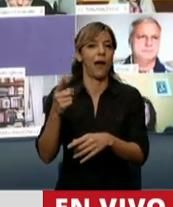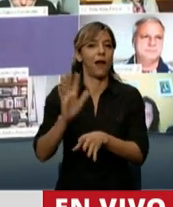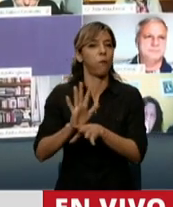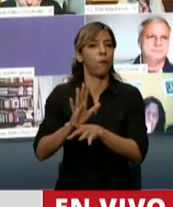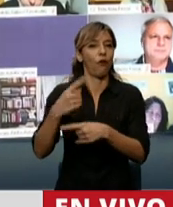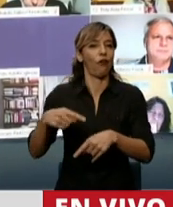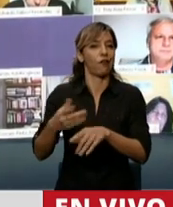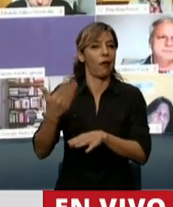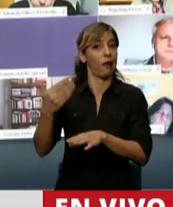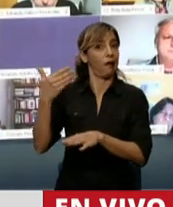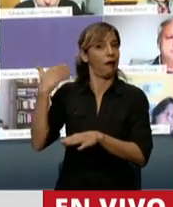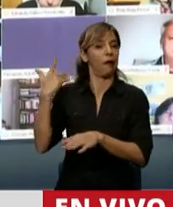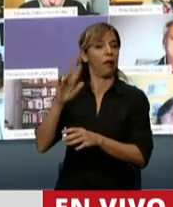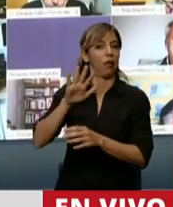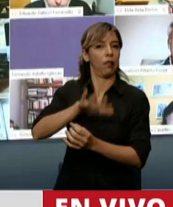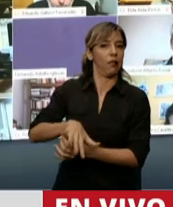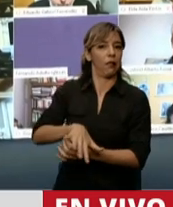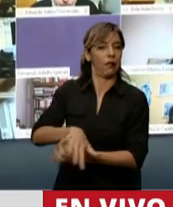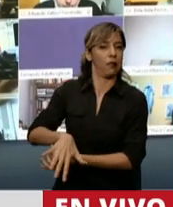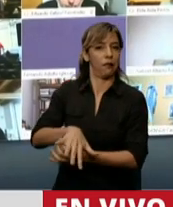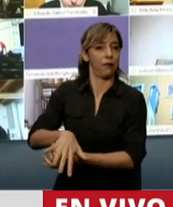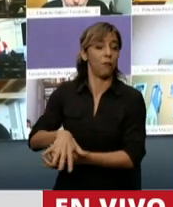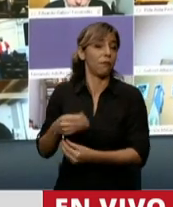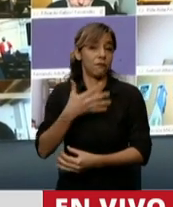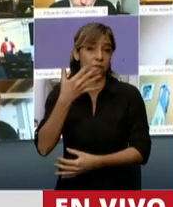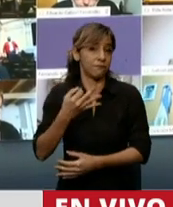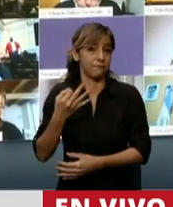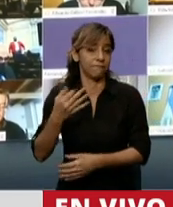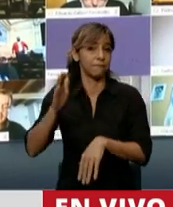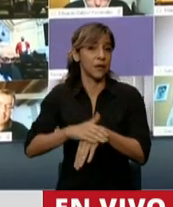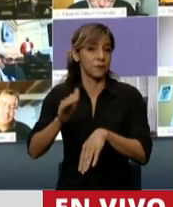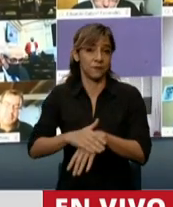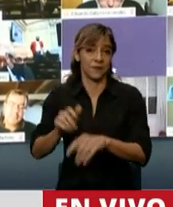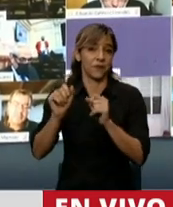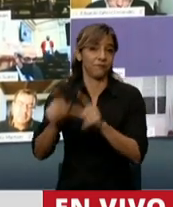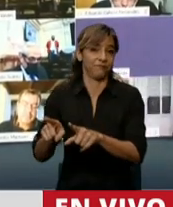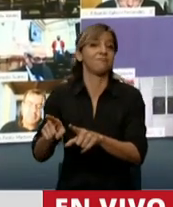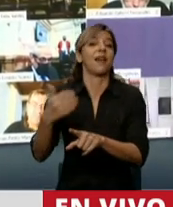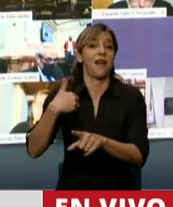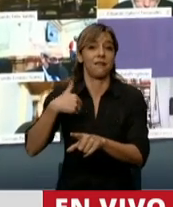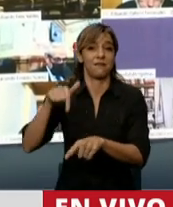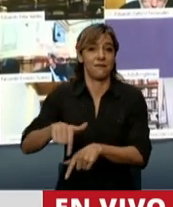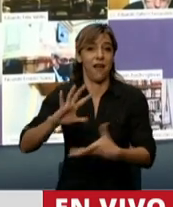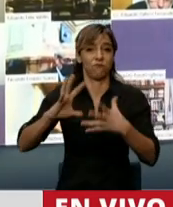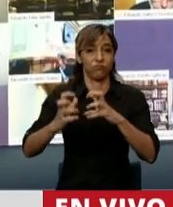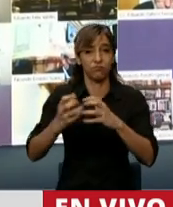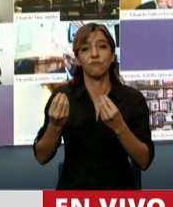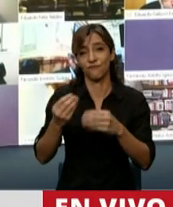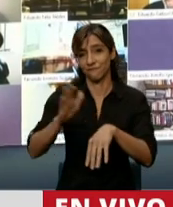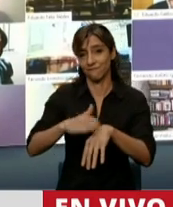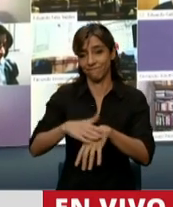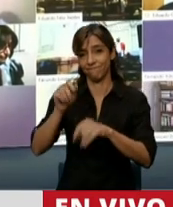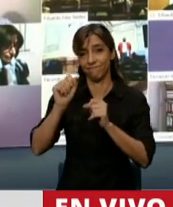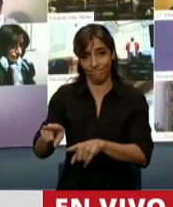fueron los responsables totales de lo que le pasó a la Argentina. Y fue una pandemia, como dijo el presidente,